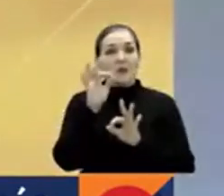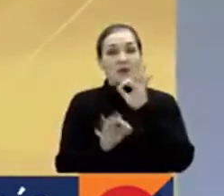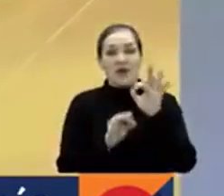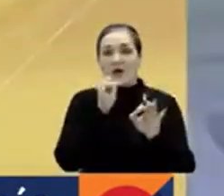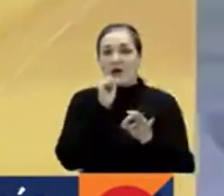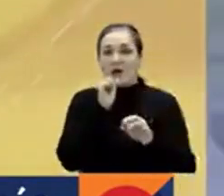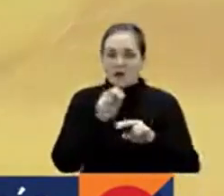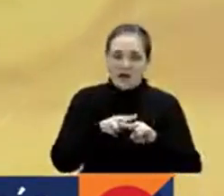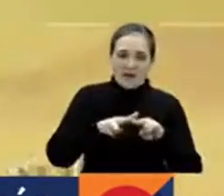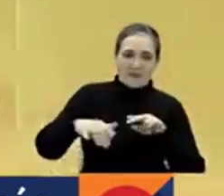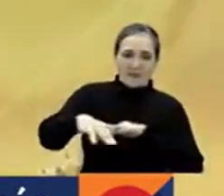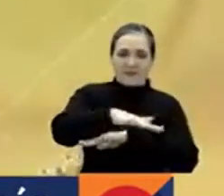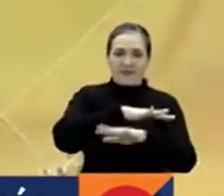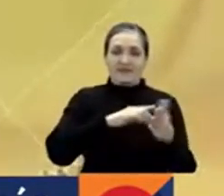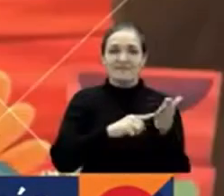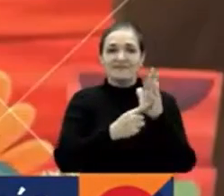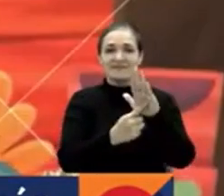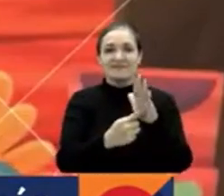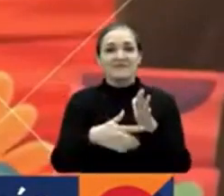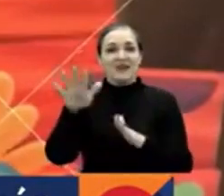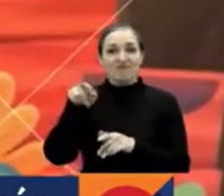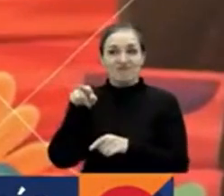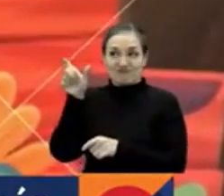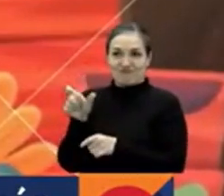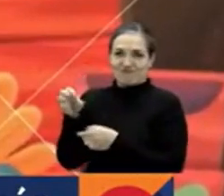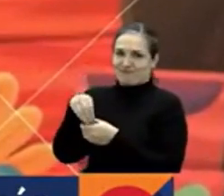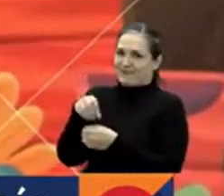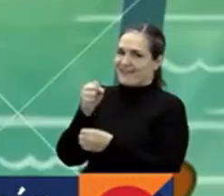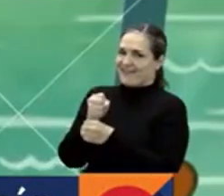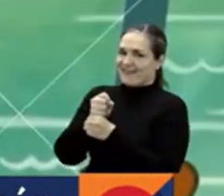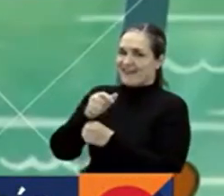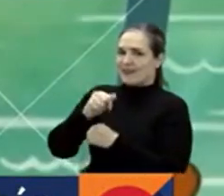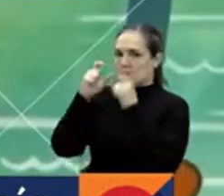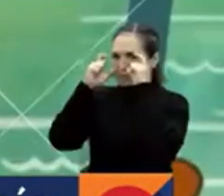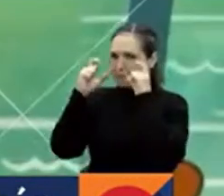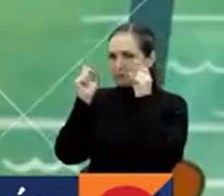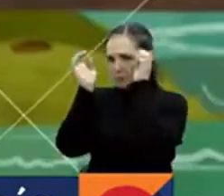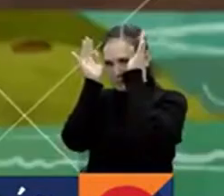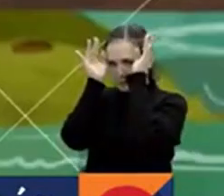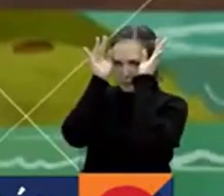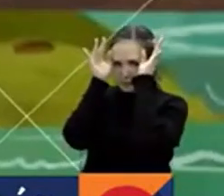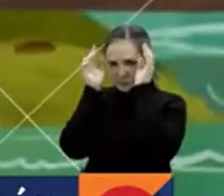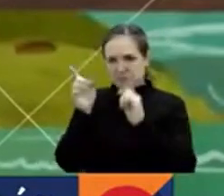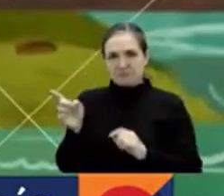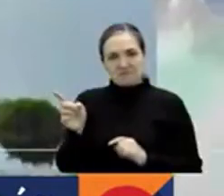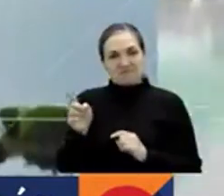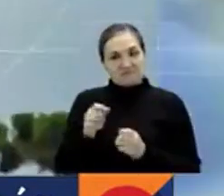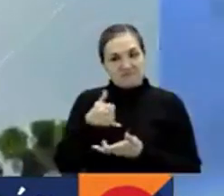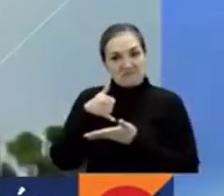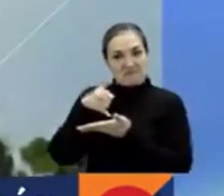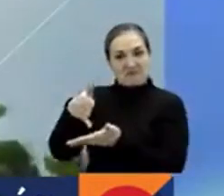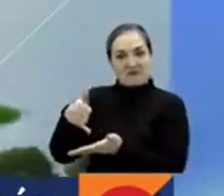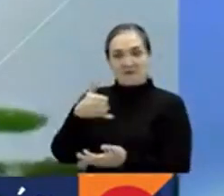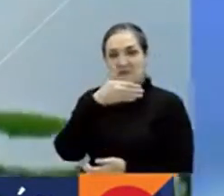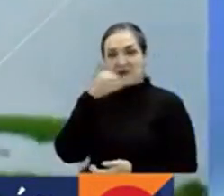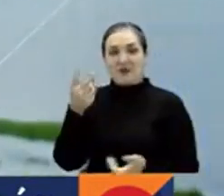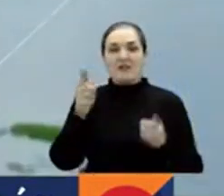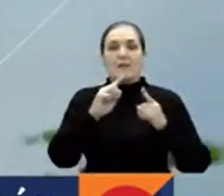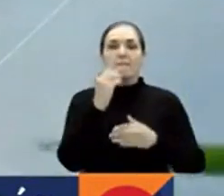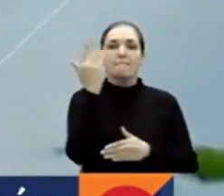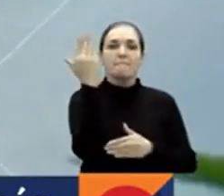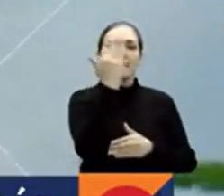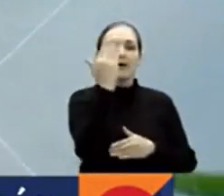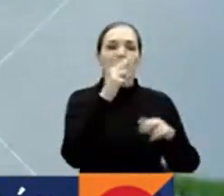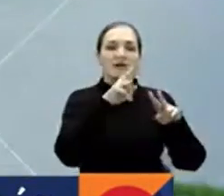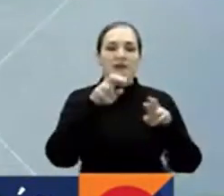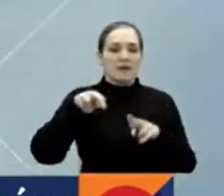medio ambiente, donde destacó nuestro trabajador de planta de RTBC, Fray León Ernesto Pérez, en la película documental